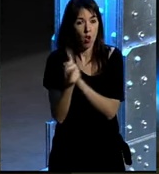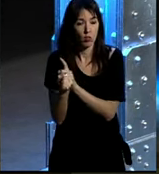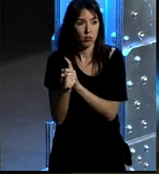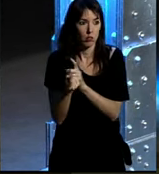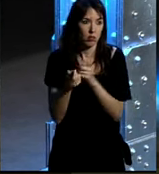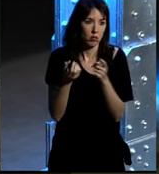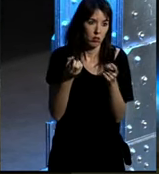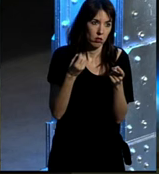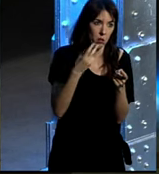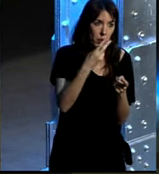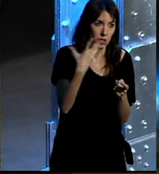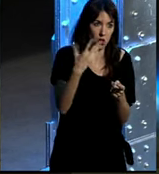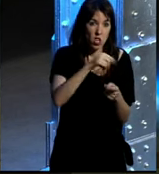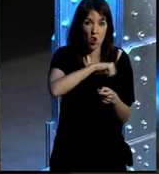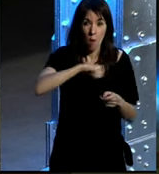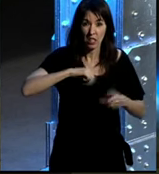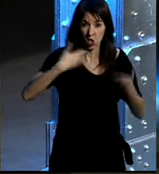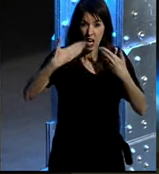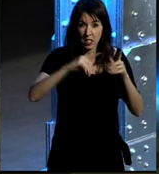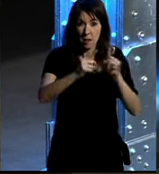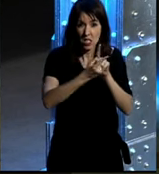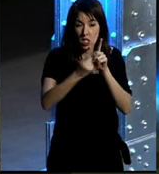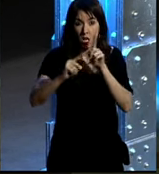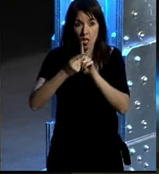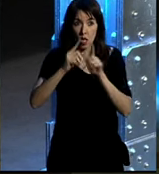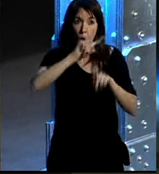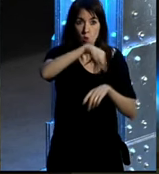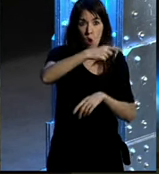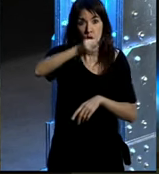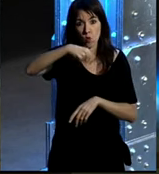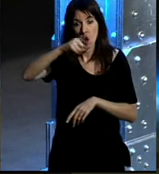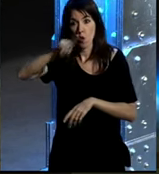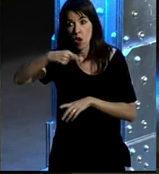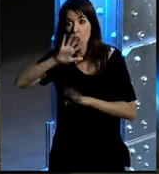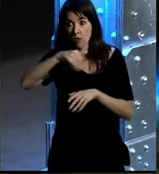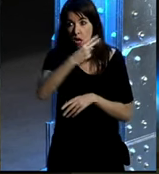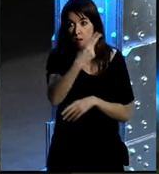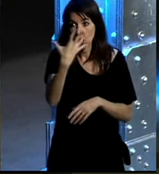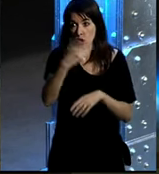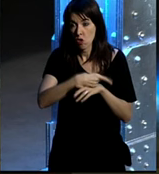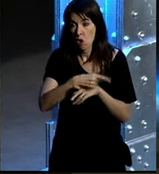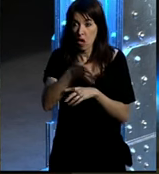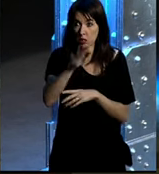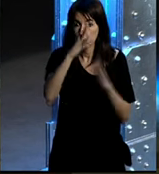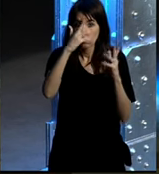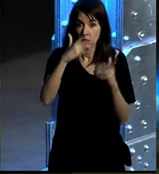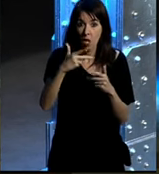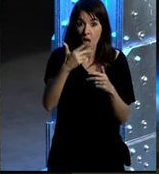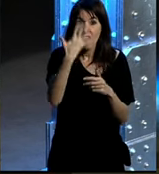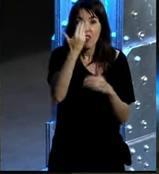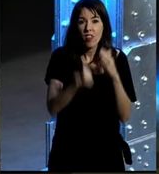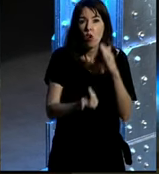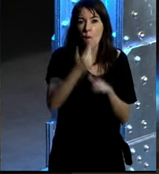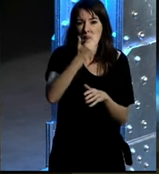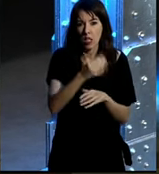pues bueno 25 entrevistas personales y a cada una que te lleva una hora pues son 25 horas vienen a ser como 5 mañanas